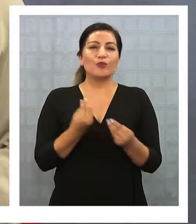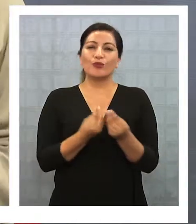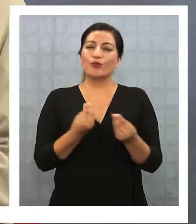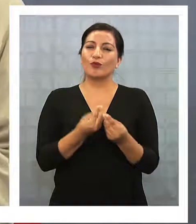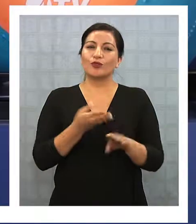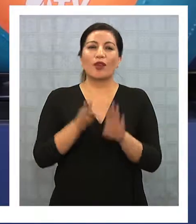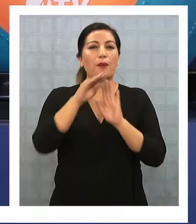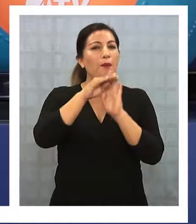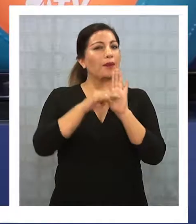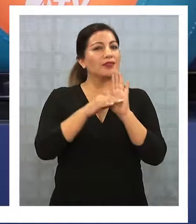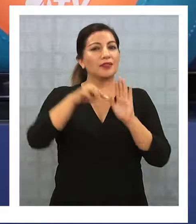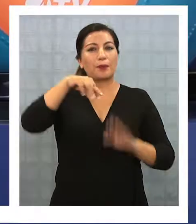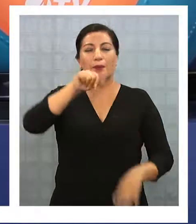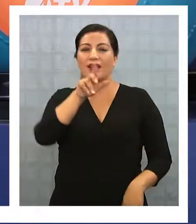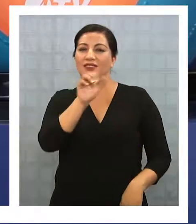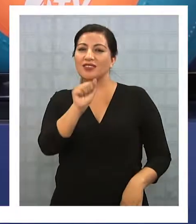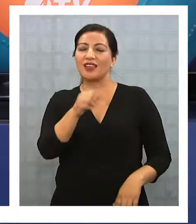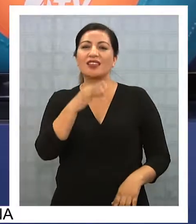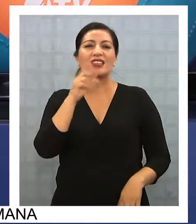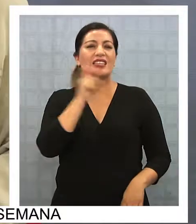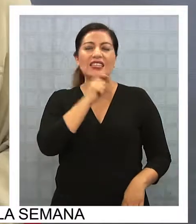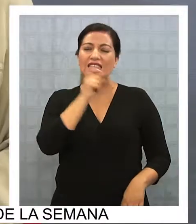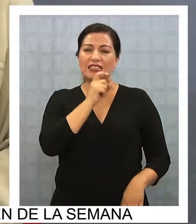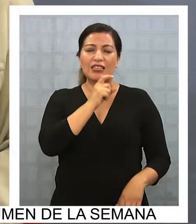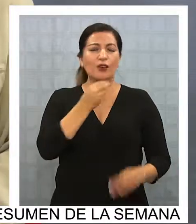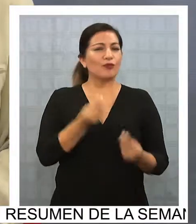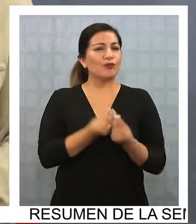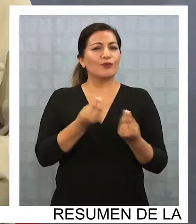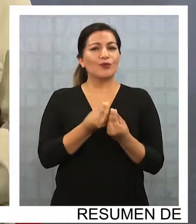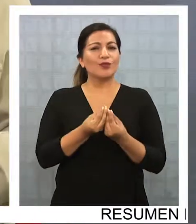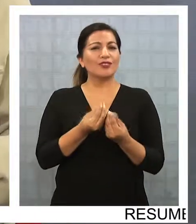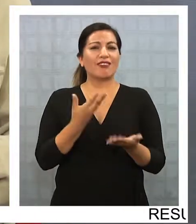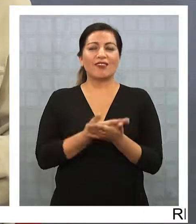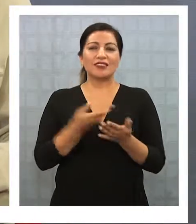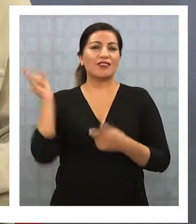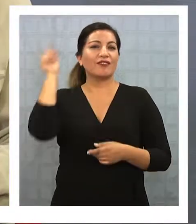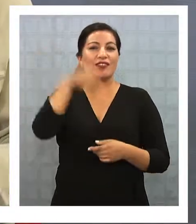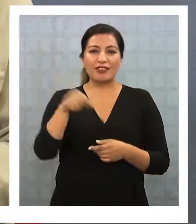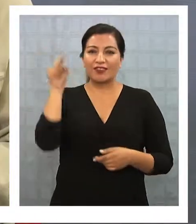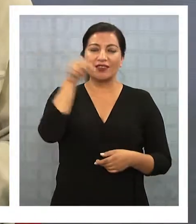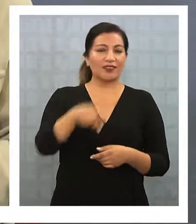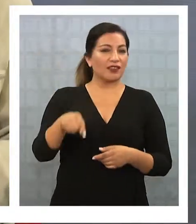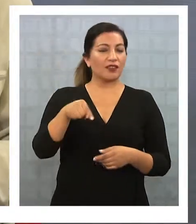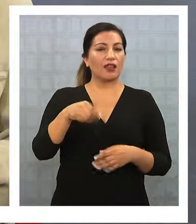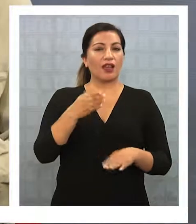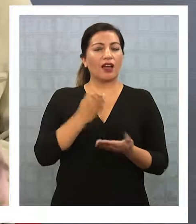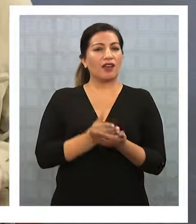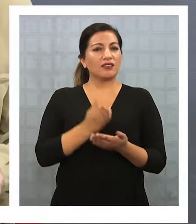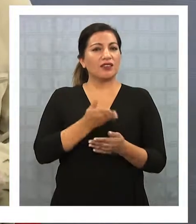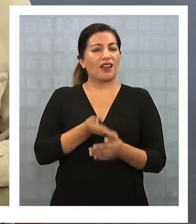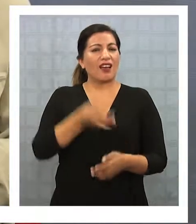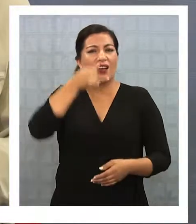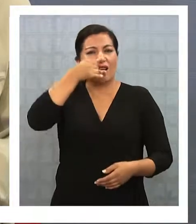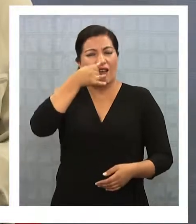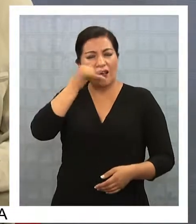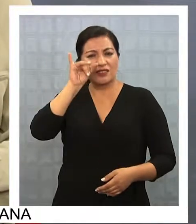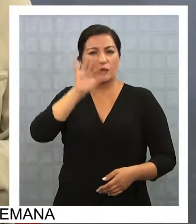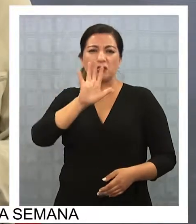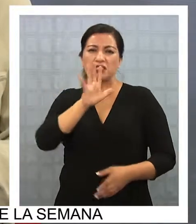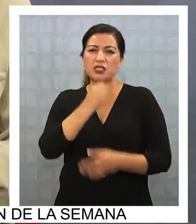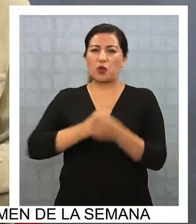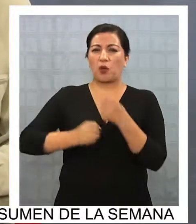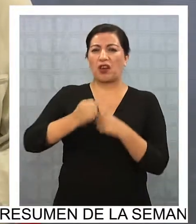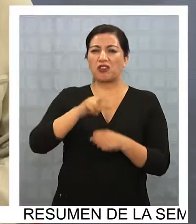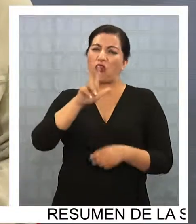el programa, has estado en masa crítica, has estado muchas veces en el canal con una reflexión más de fondo hasta hace algún tiempo, 5